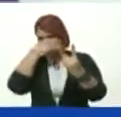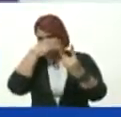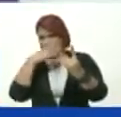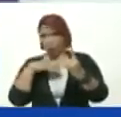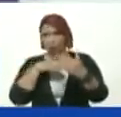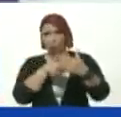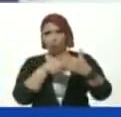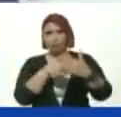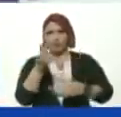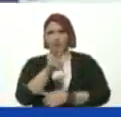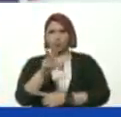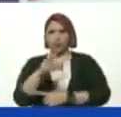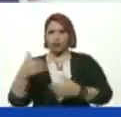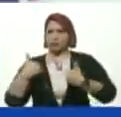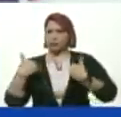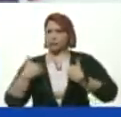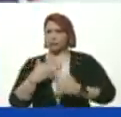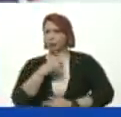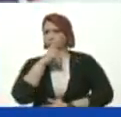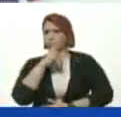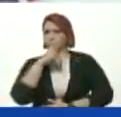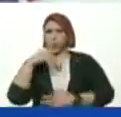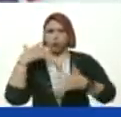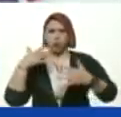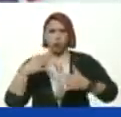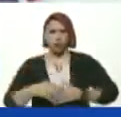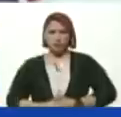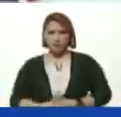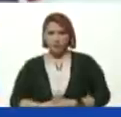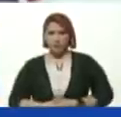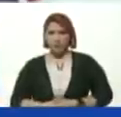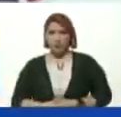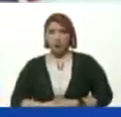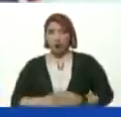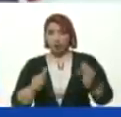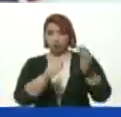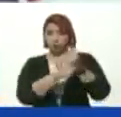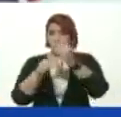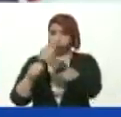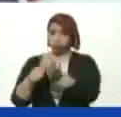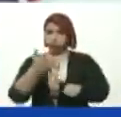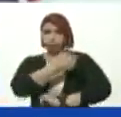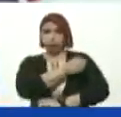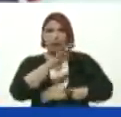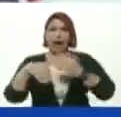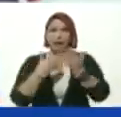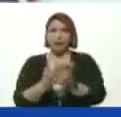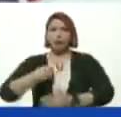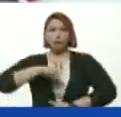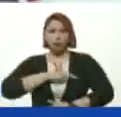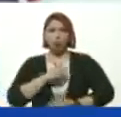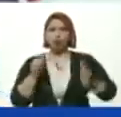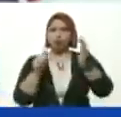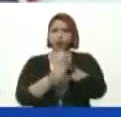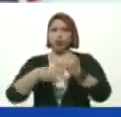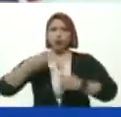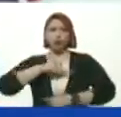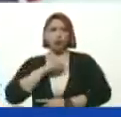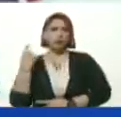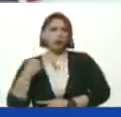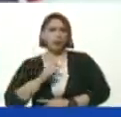Nos costó Muchísimo Conseguir las vacunas Hasta que las conseguimos Y ahora las tenemos